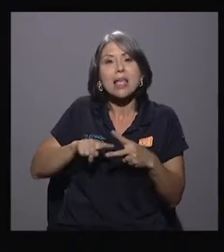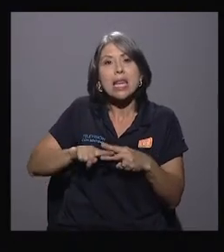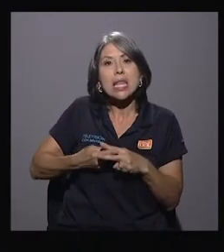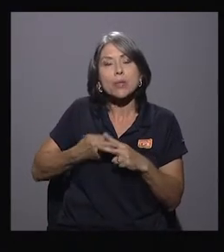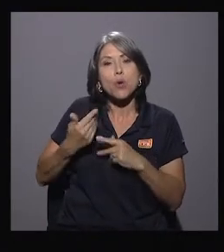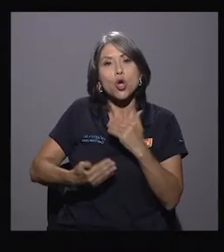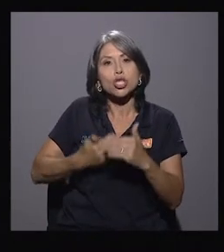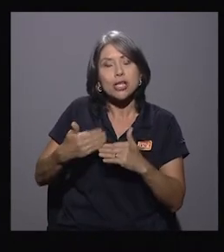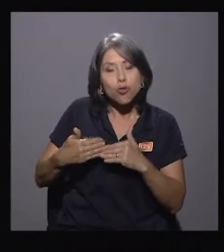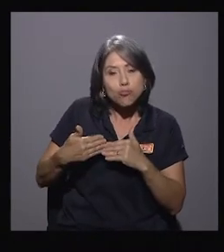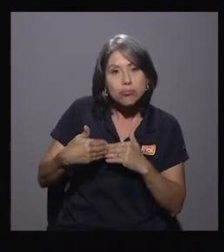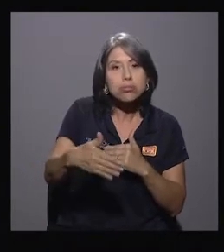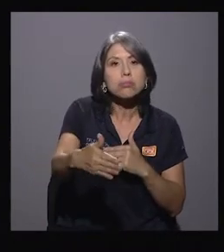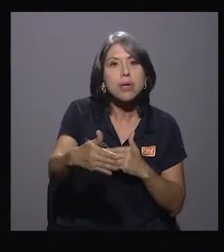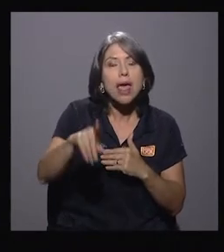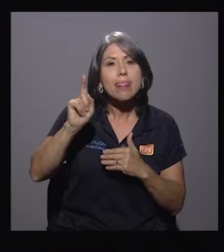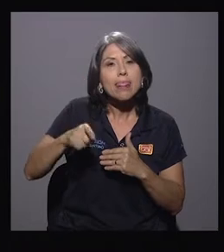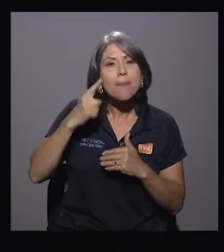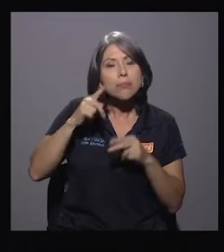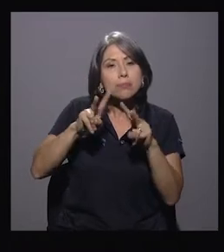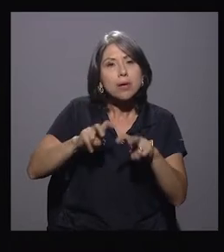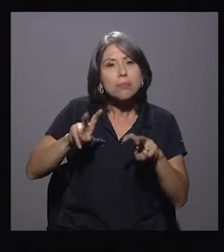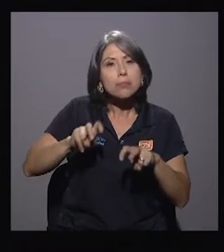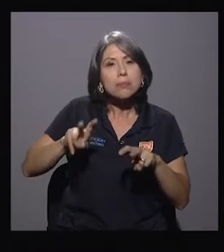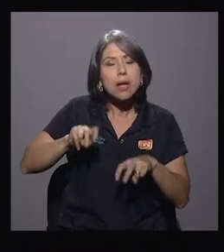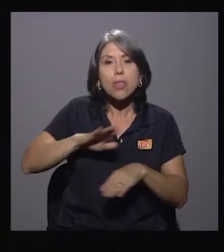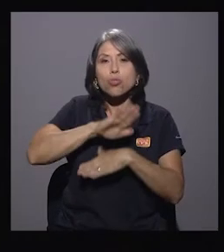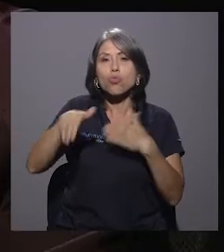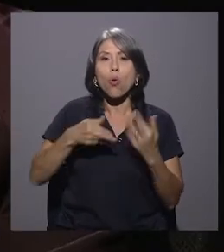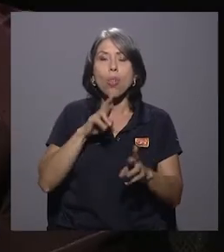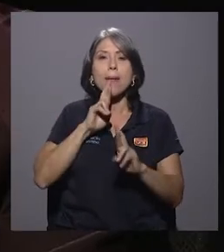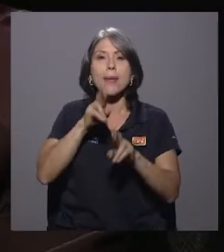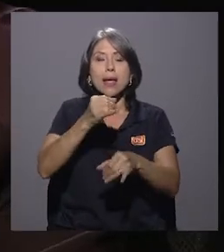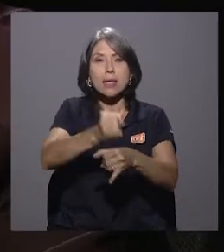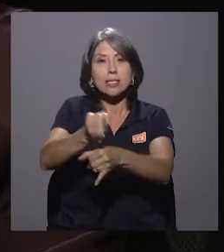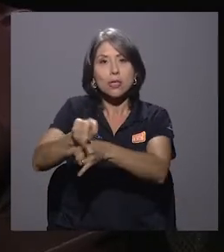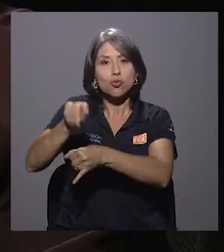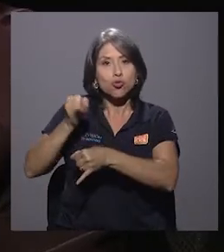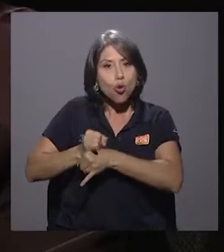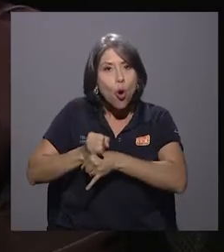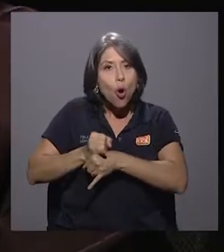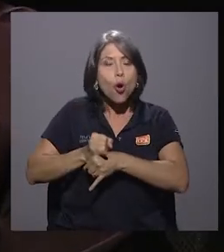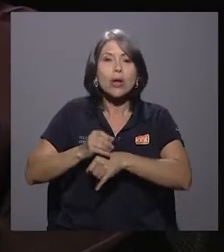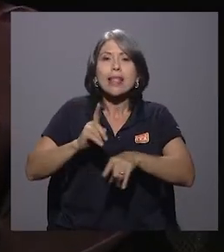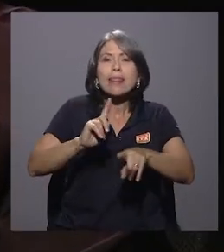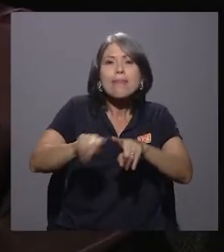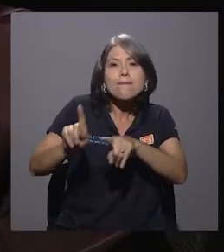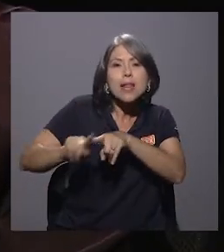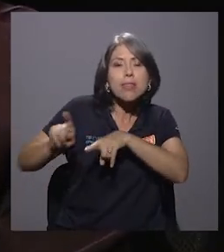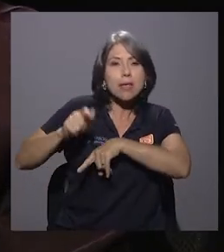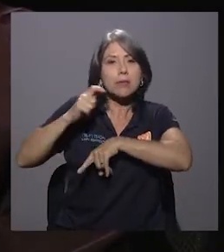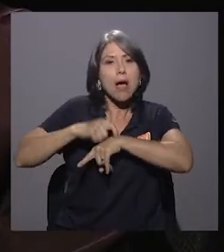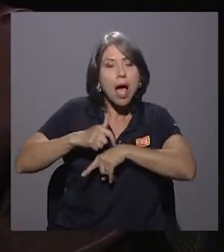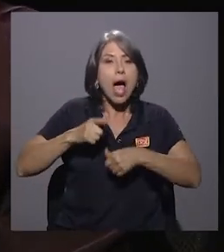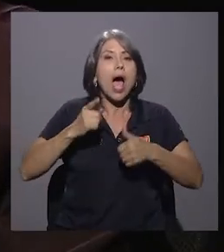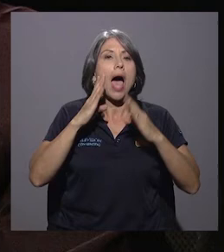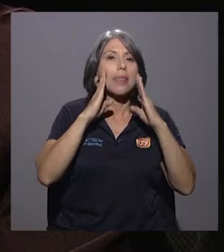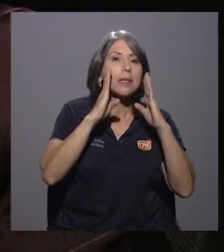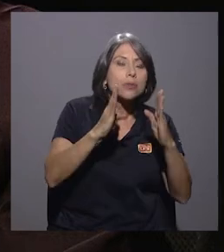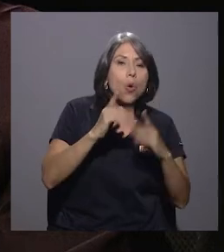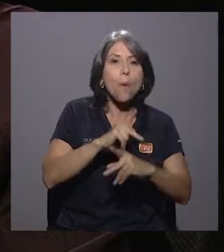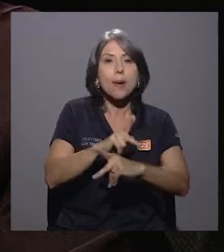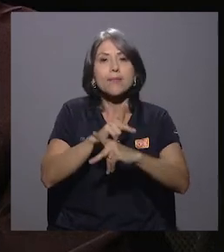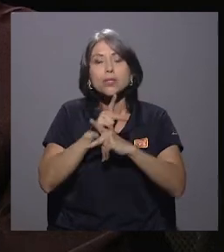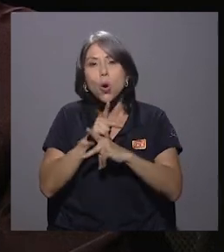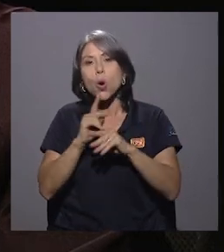¿verdad? Entonces, hay que revisar que toda nuestra respuesta institucional en cada una de las fases de atención, de prevención, de educación,